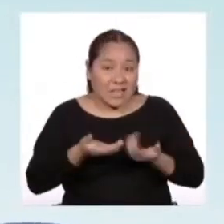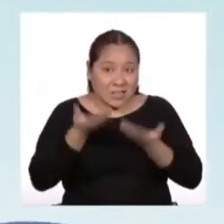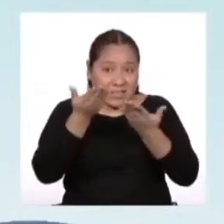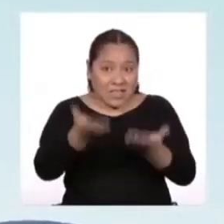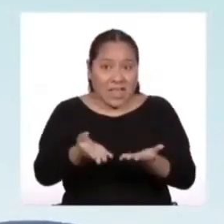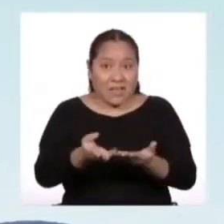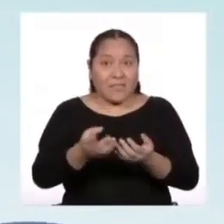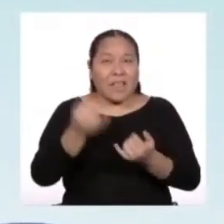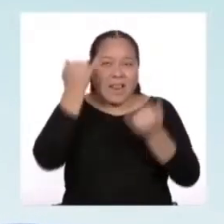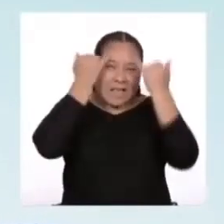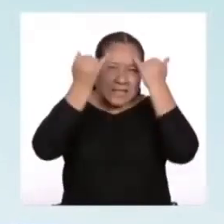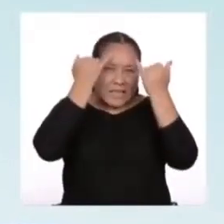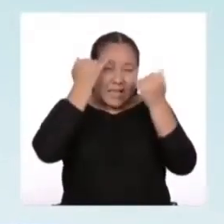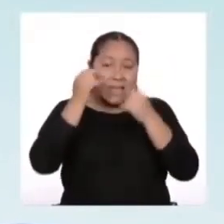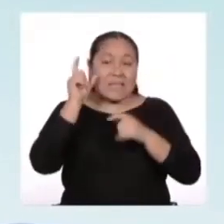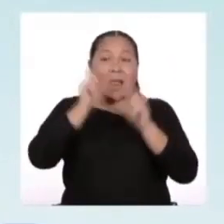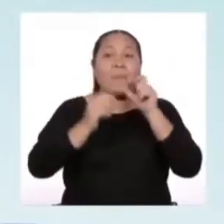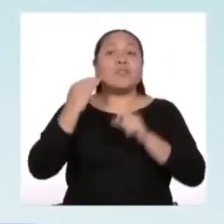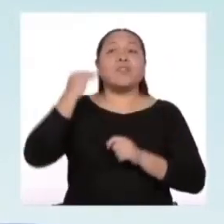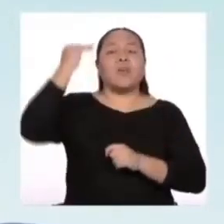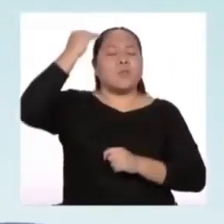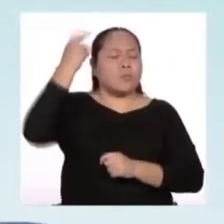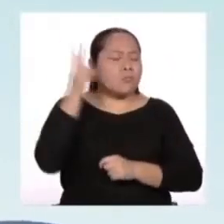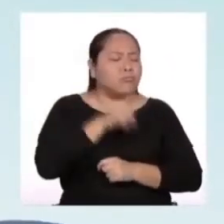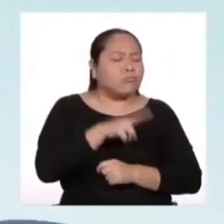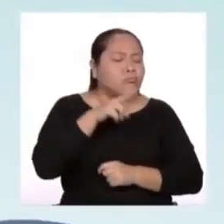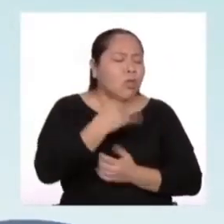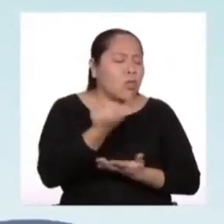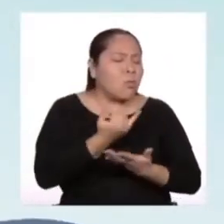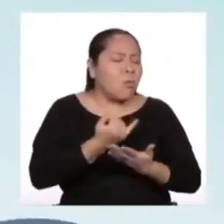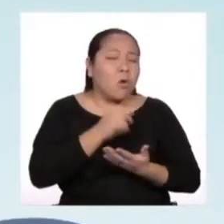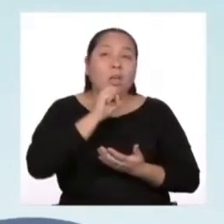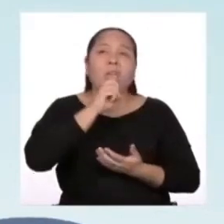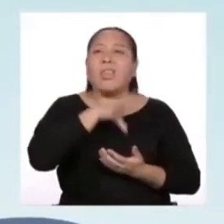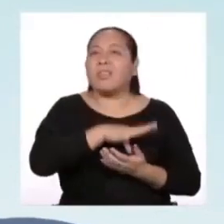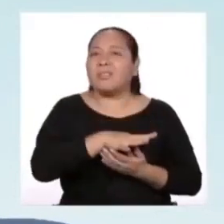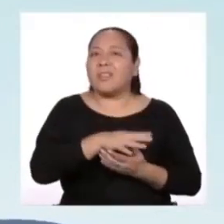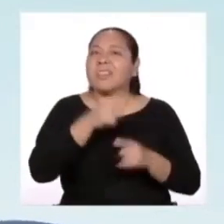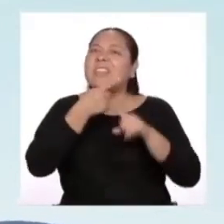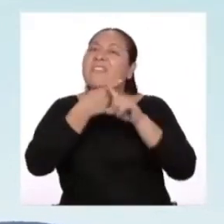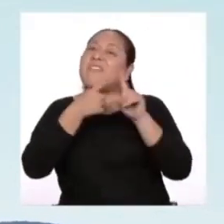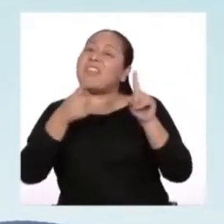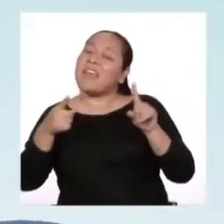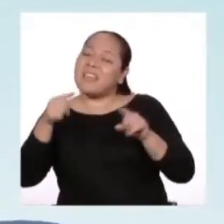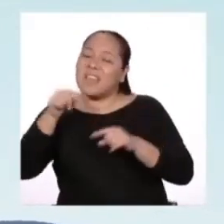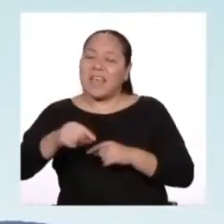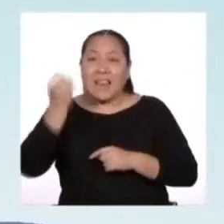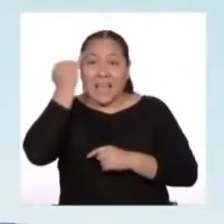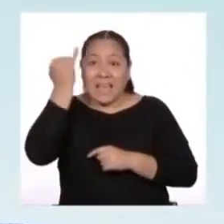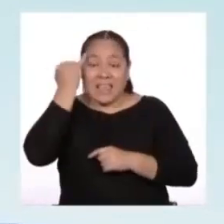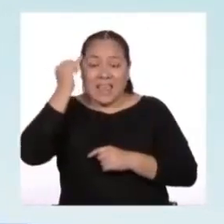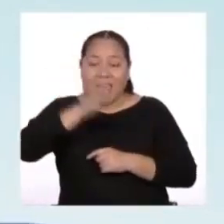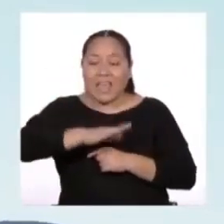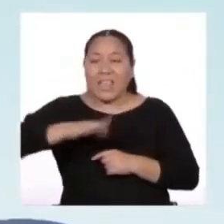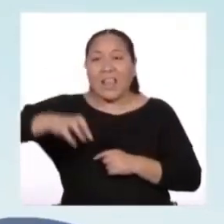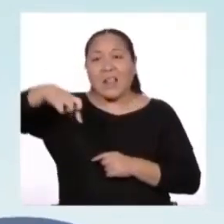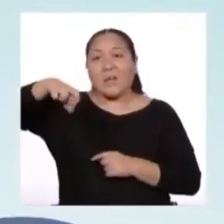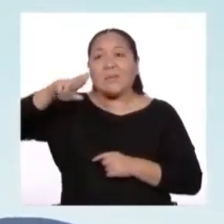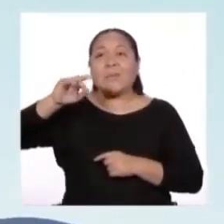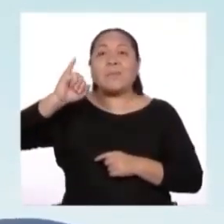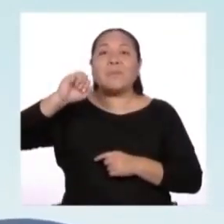interpretación que tuvieron las personas mayores de este dibujo en comparación con la interpretación del Principito?